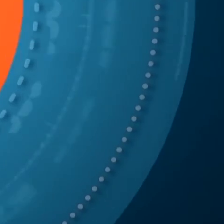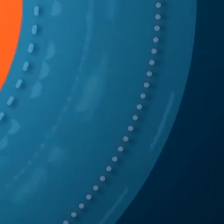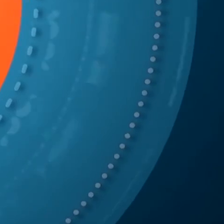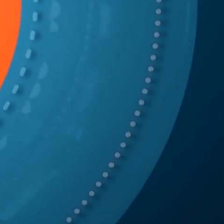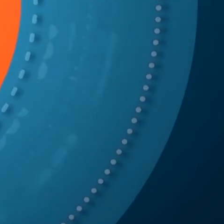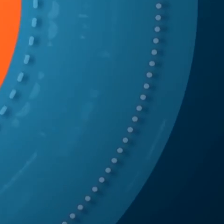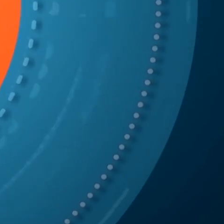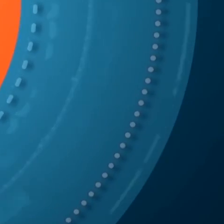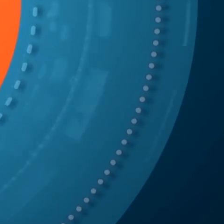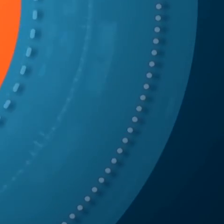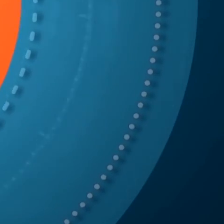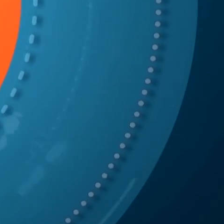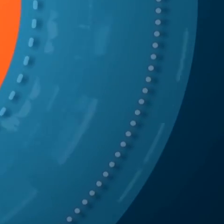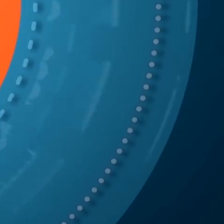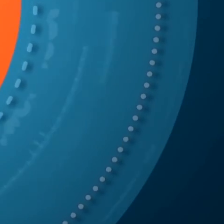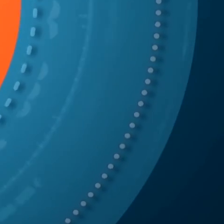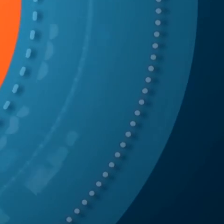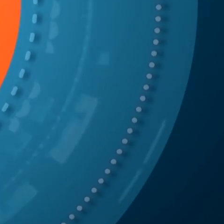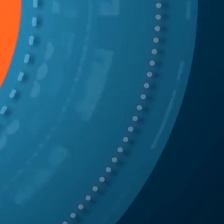¡Suscríbete al ¡Gracias! ¡Gracias!